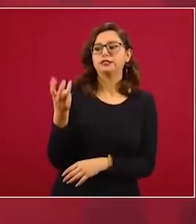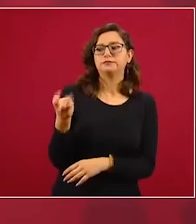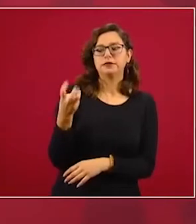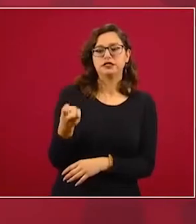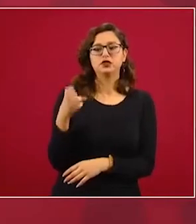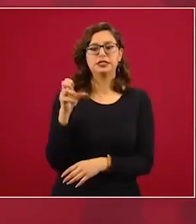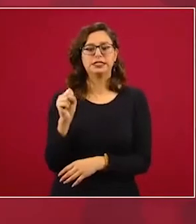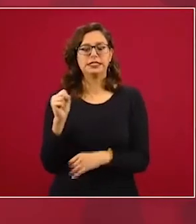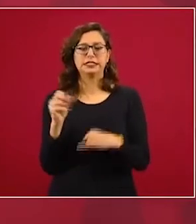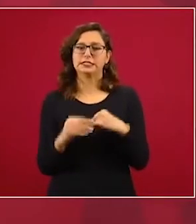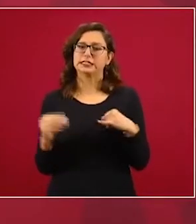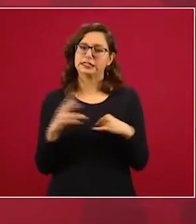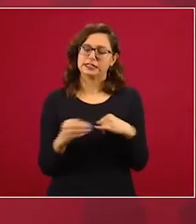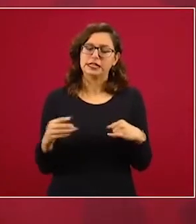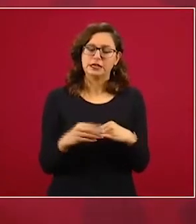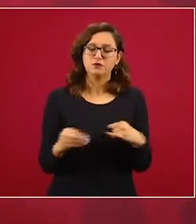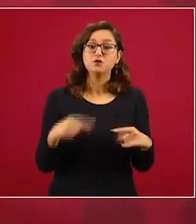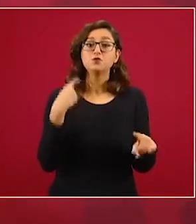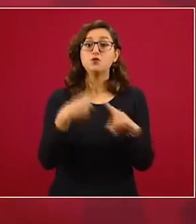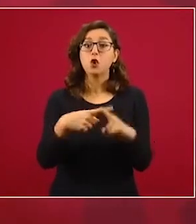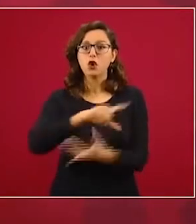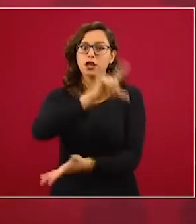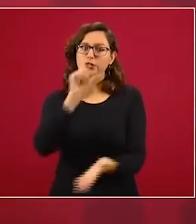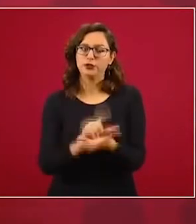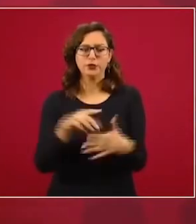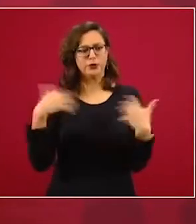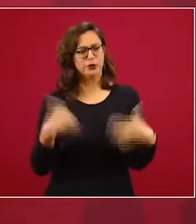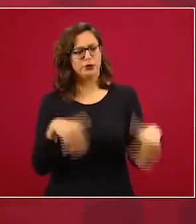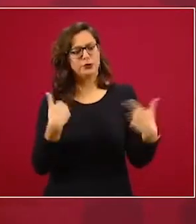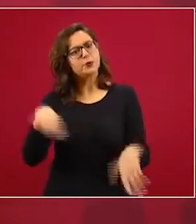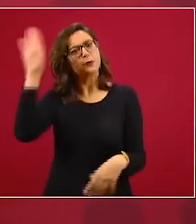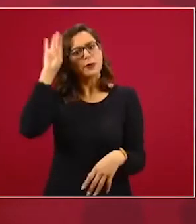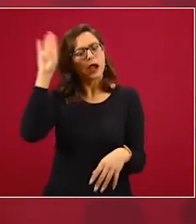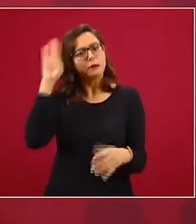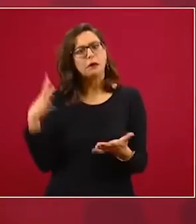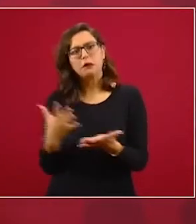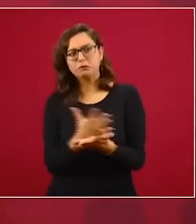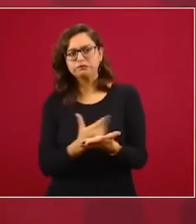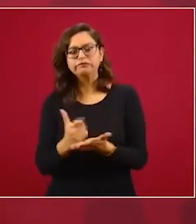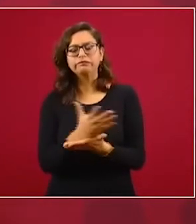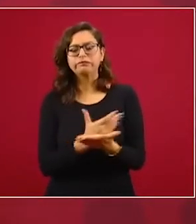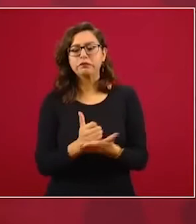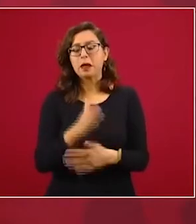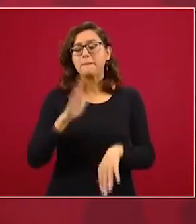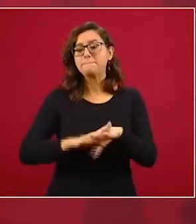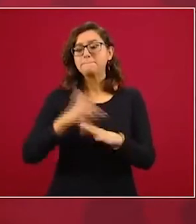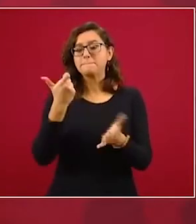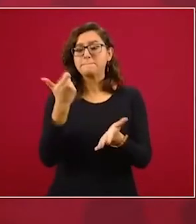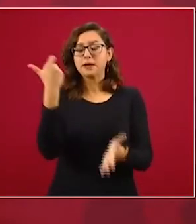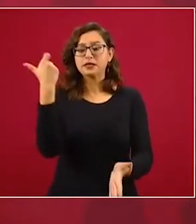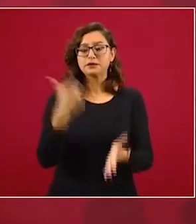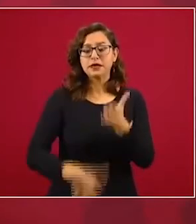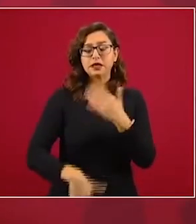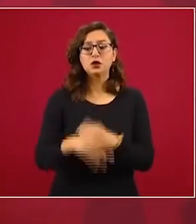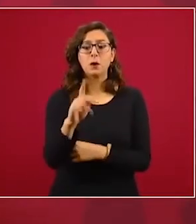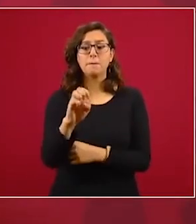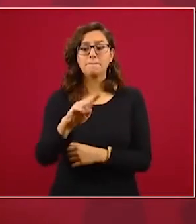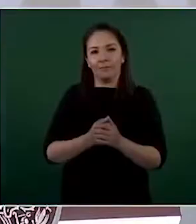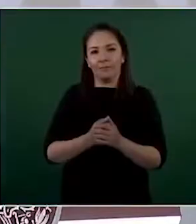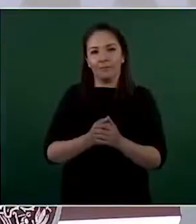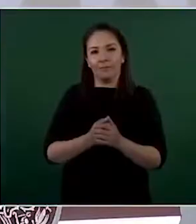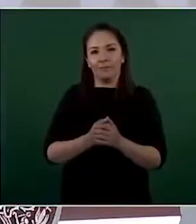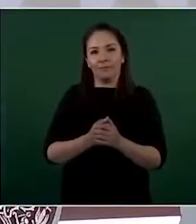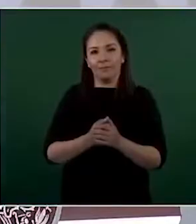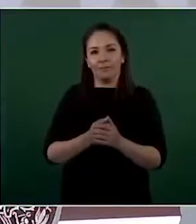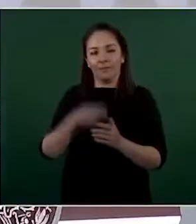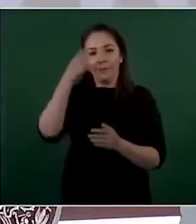Encontramos cinco que dan de menos, el más tramposo es un chocolate que se llama Don Gustavo, ya que da 16% menos de chocolate, expresó. El